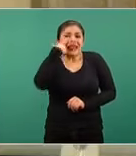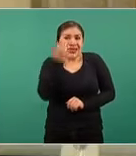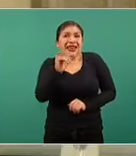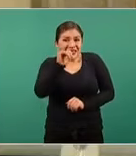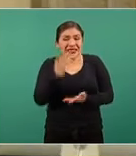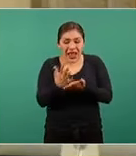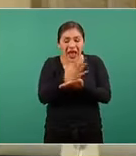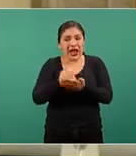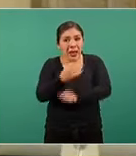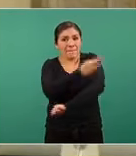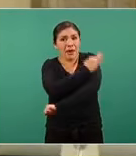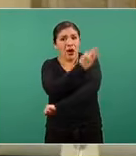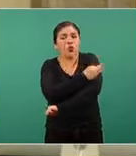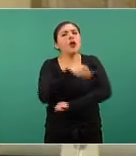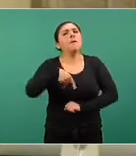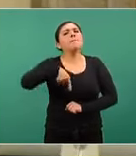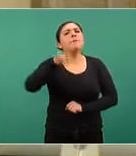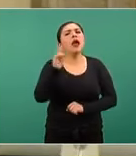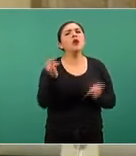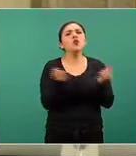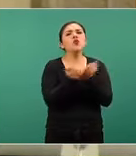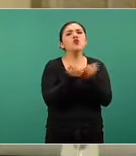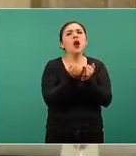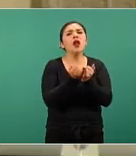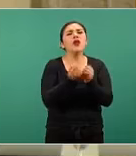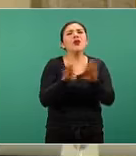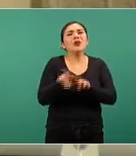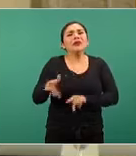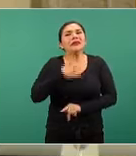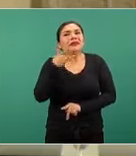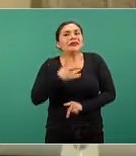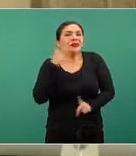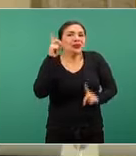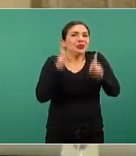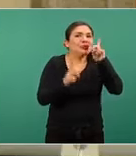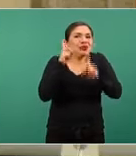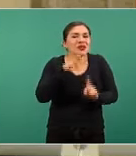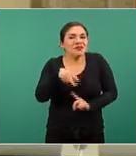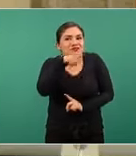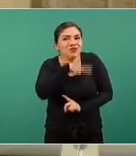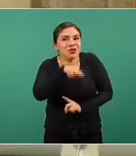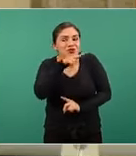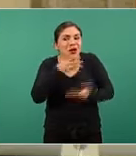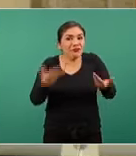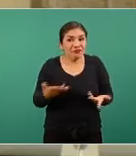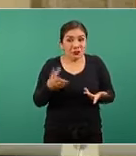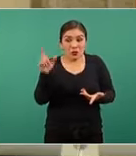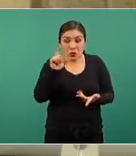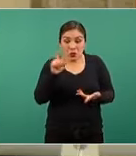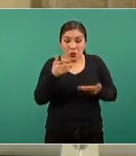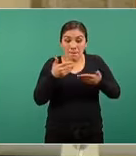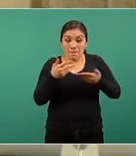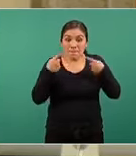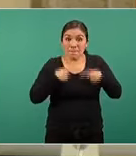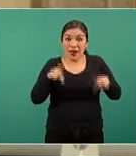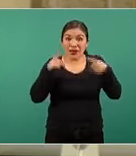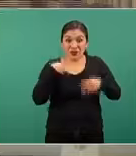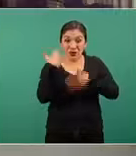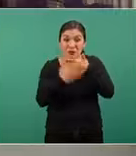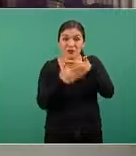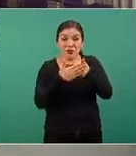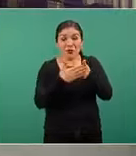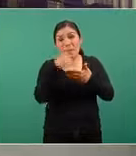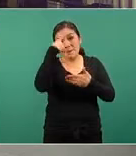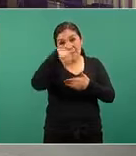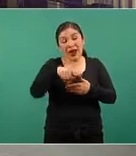vacunarse pero también le llegó la inquietud de que ahora que la gente que done sangre ya esté